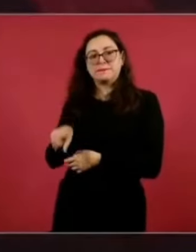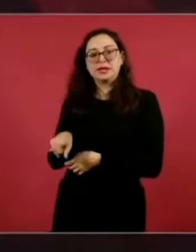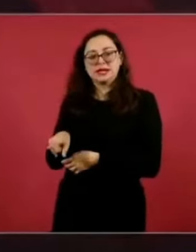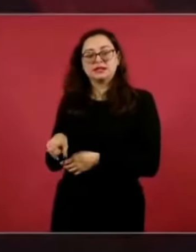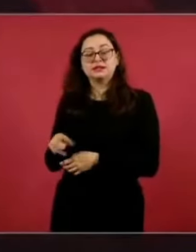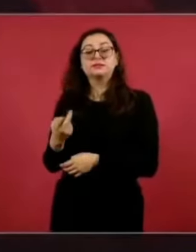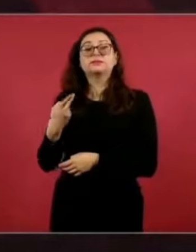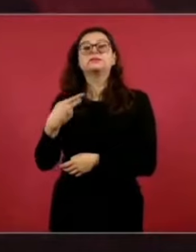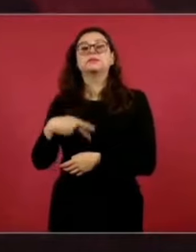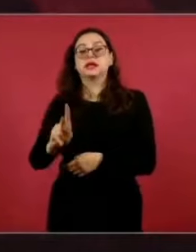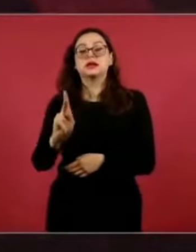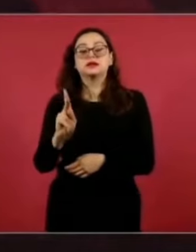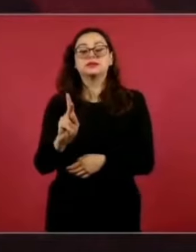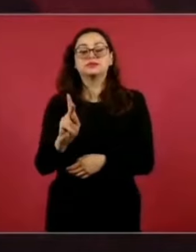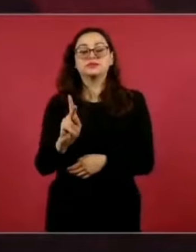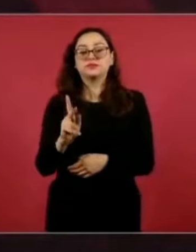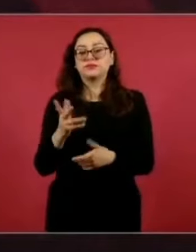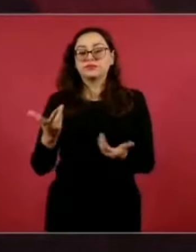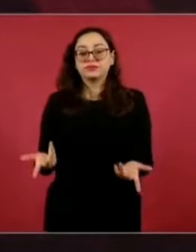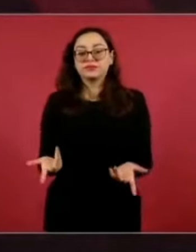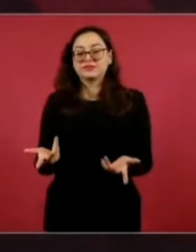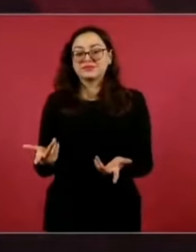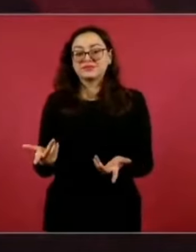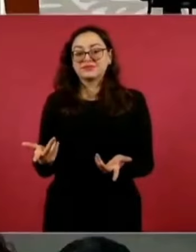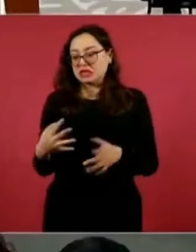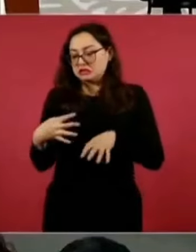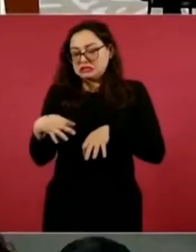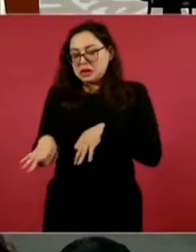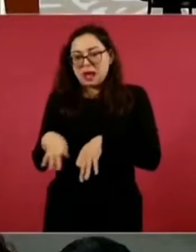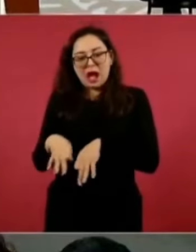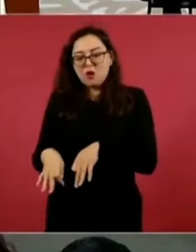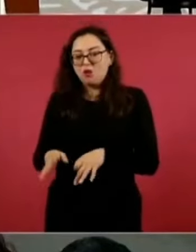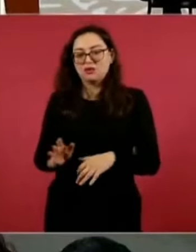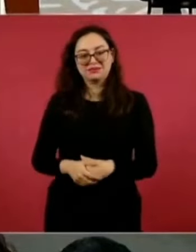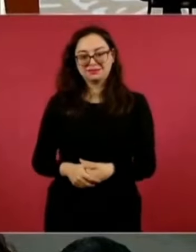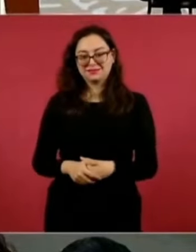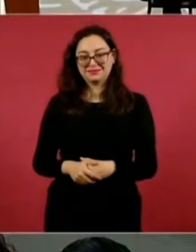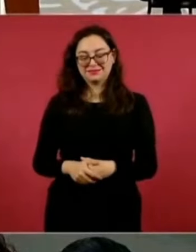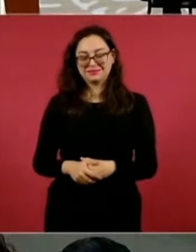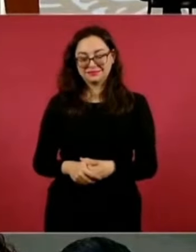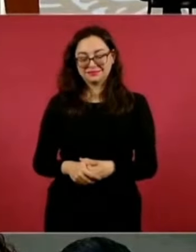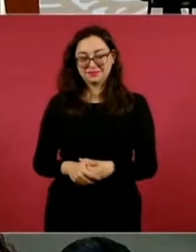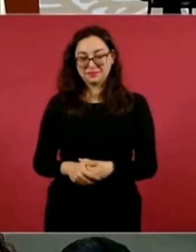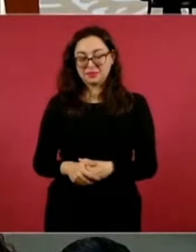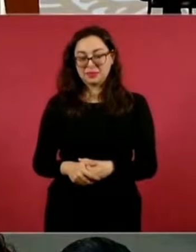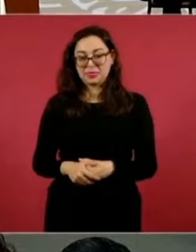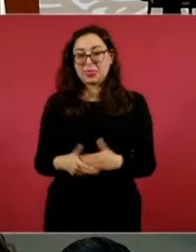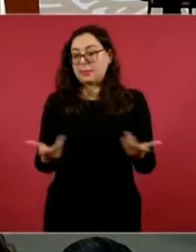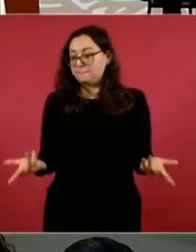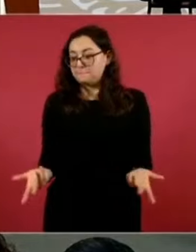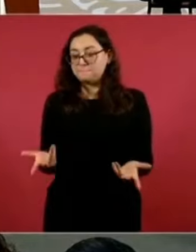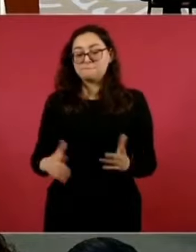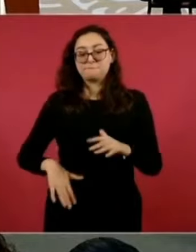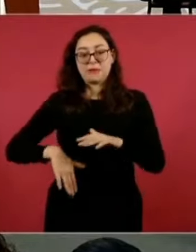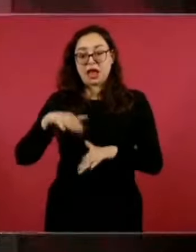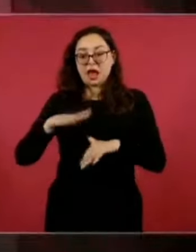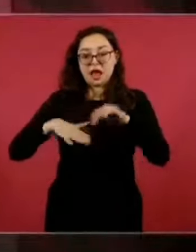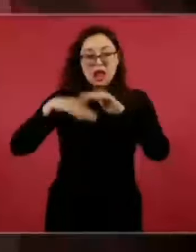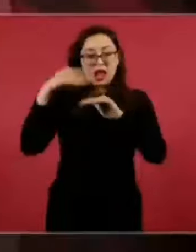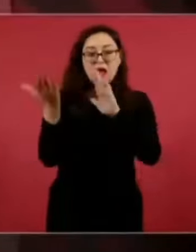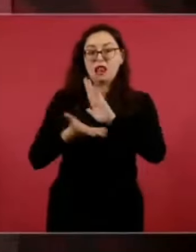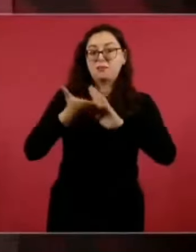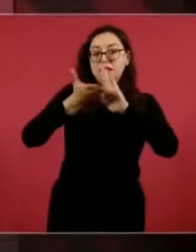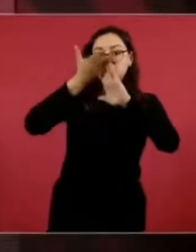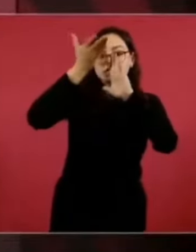no es arte, no es ciencia, es sencillamente un oficio, como el del albañil, como el del